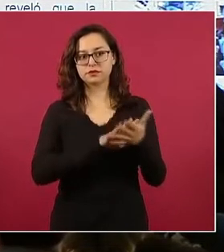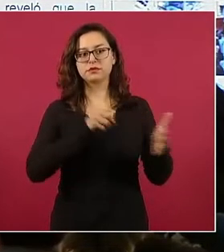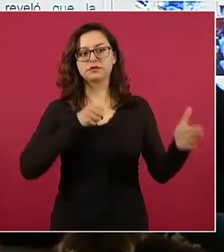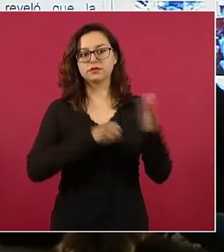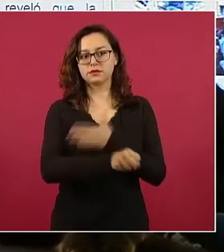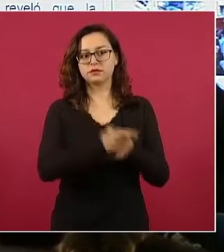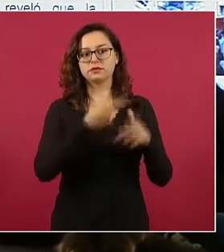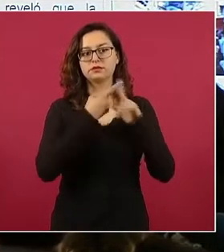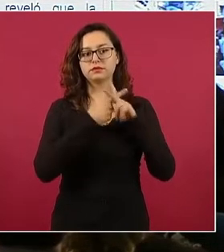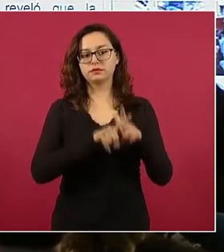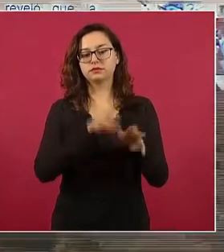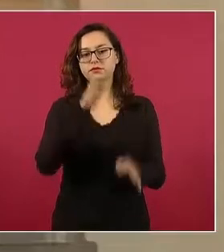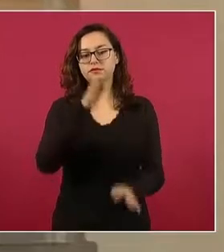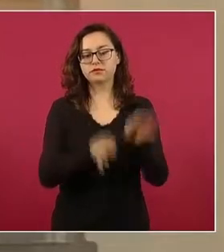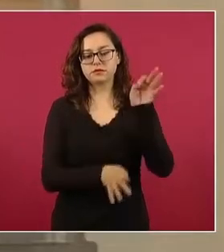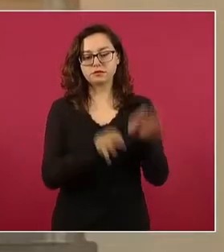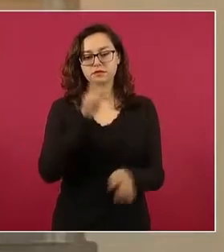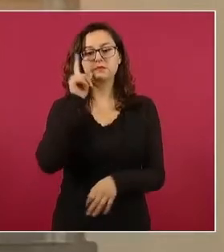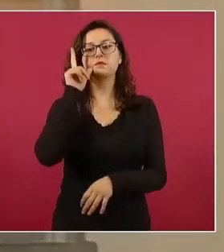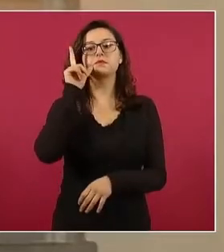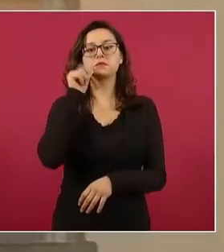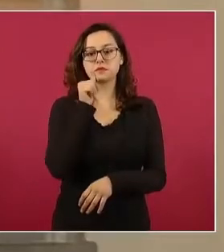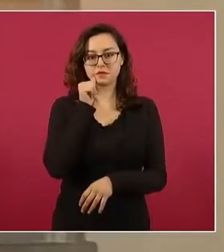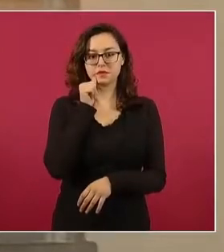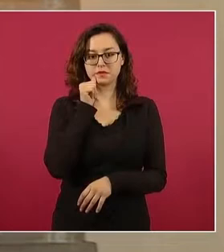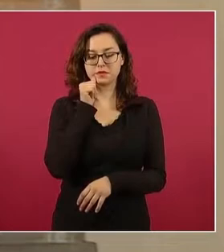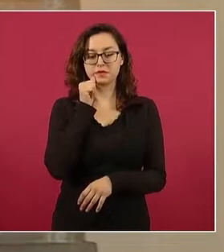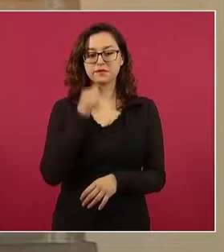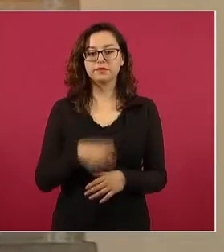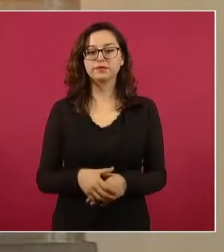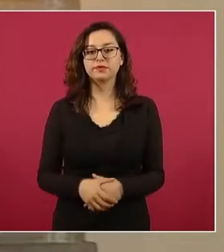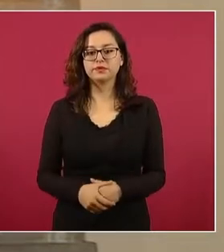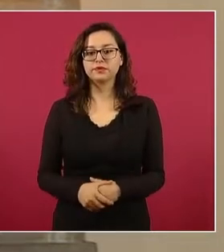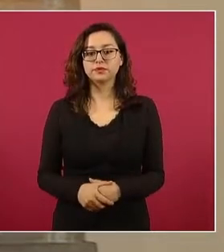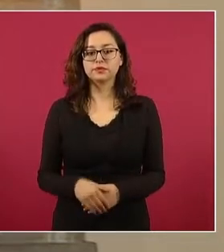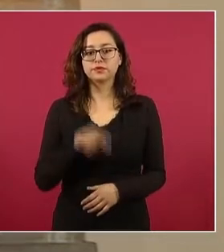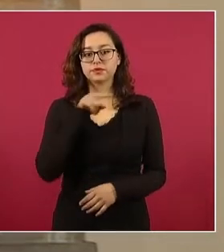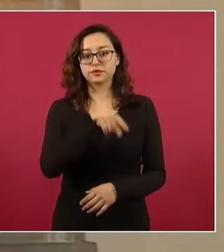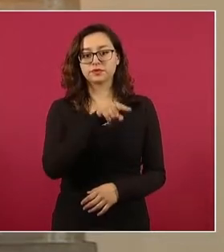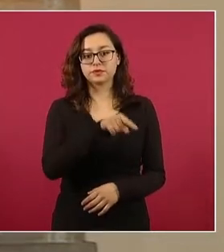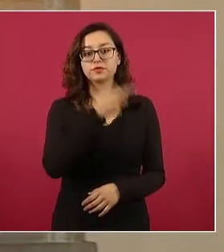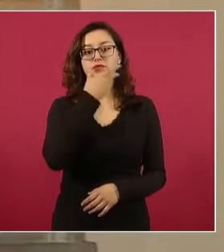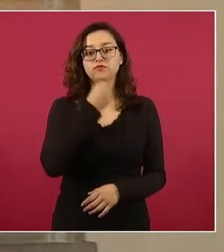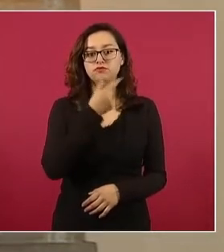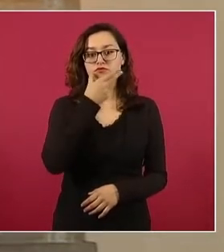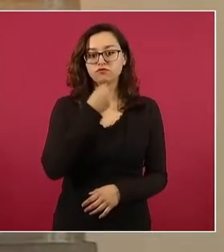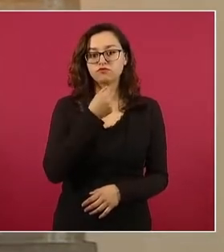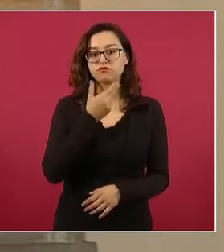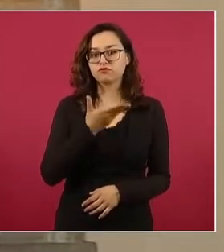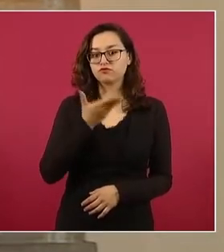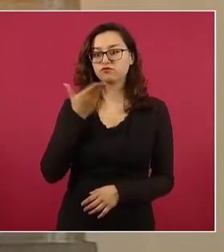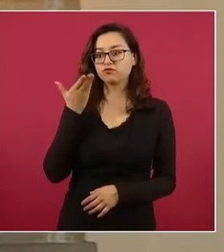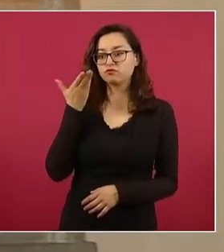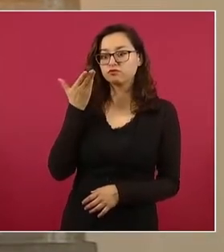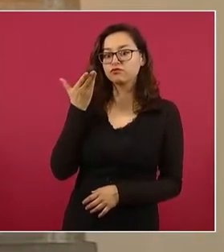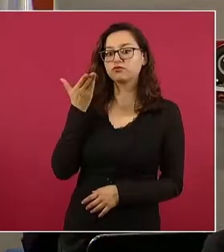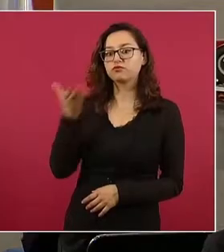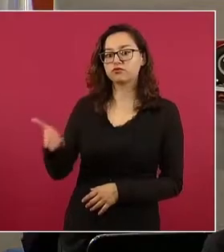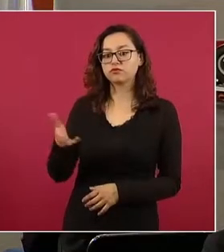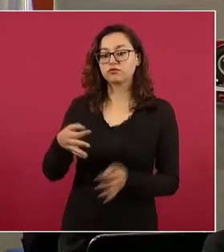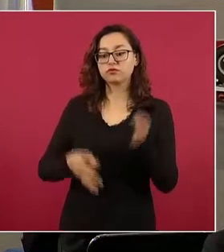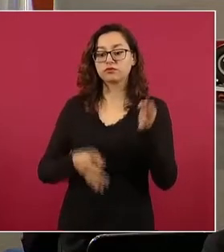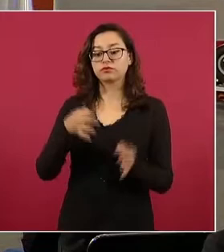será el día de mañana, toda vez que el detenido solicitó la ampliación del término